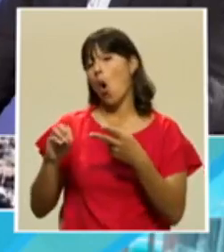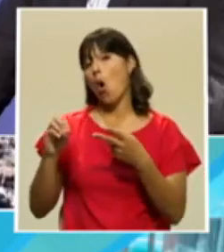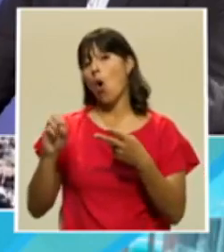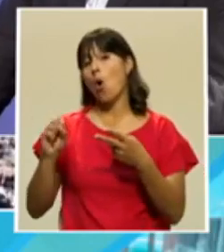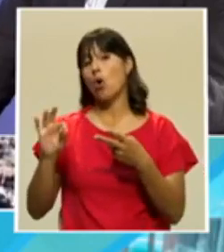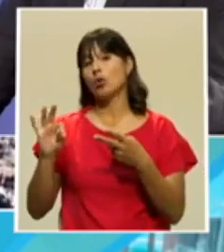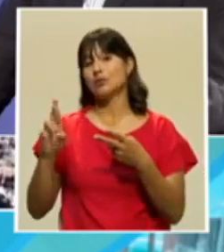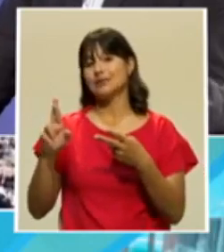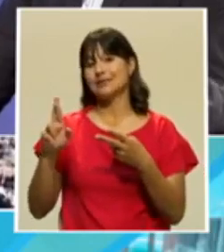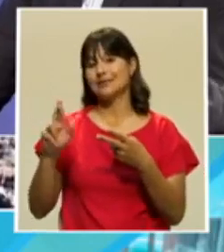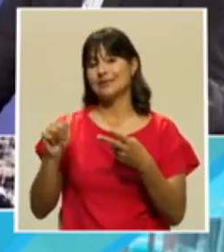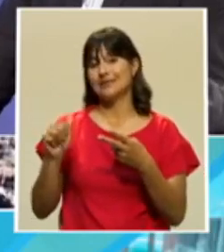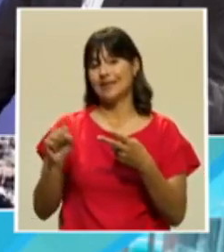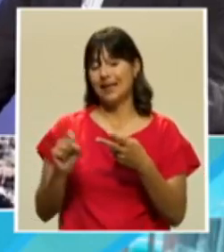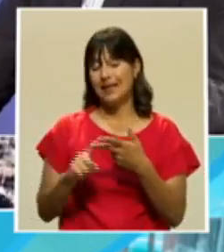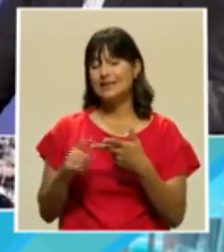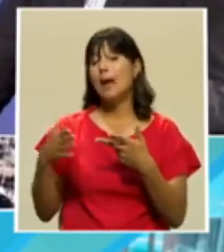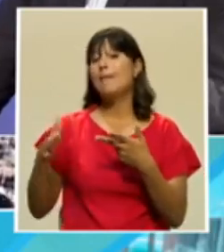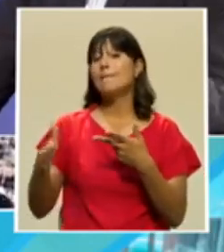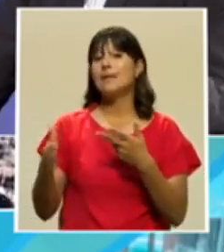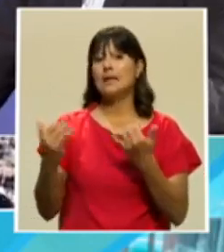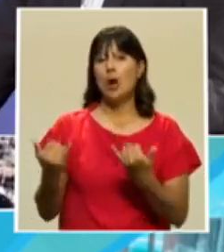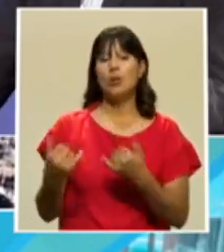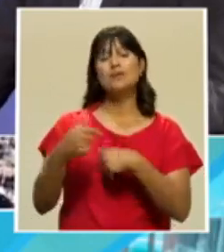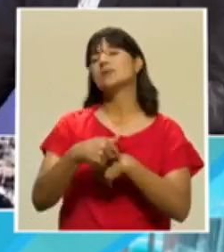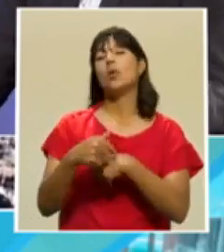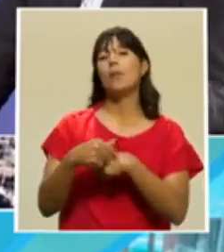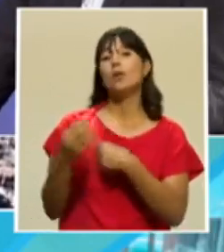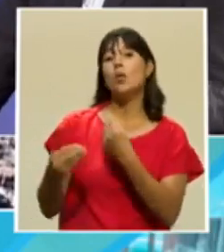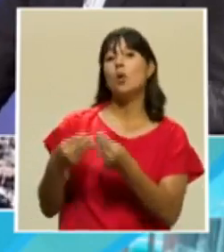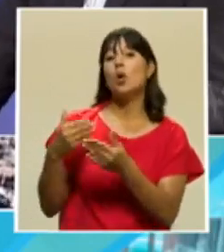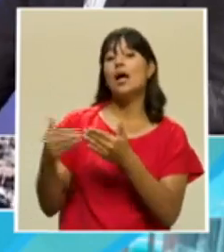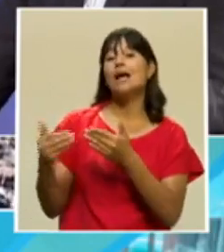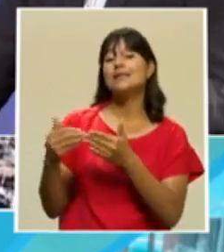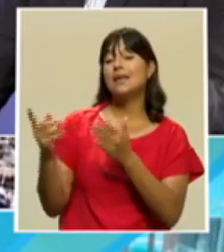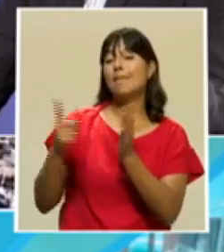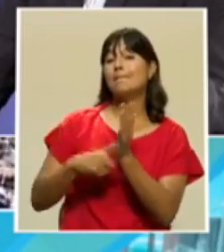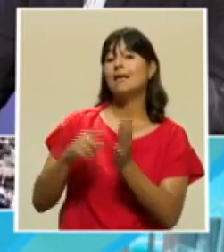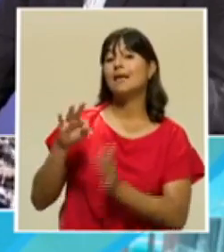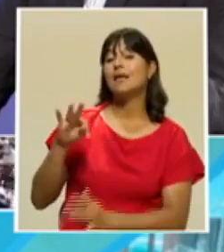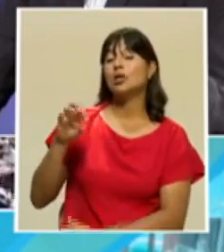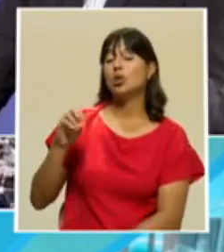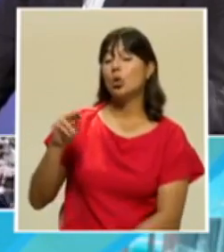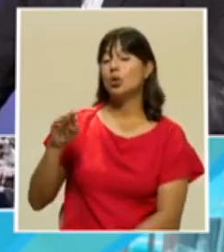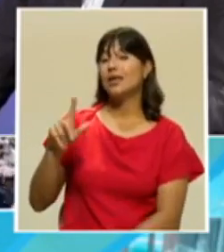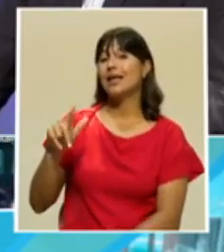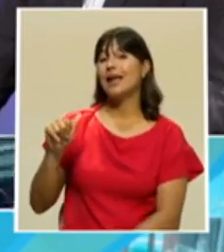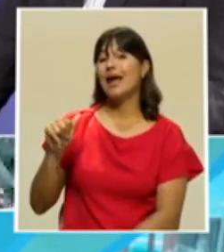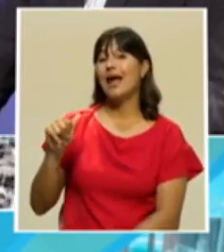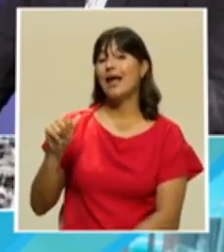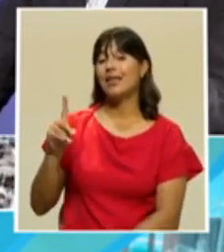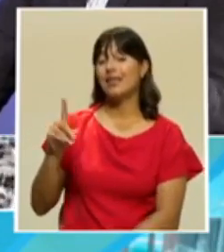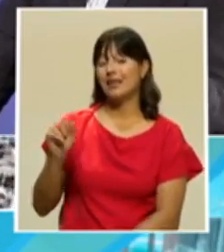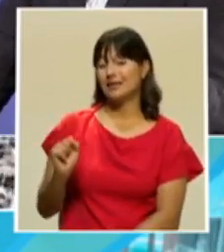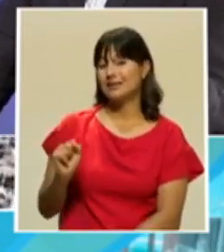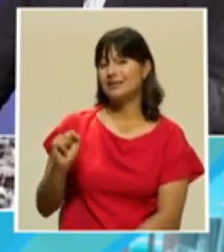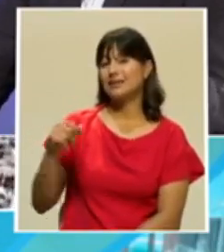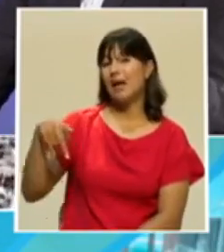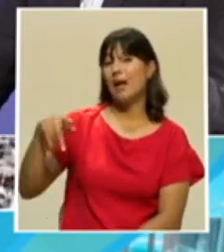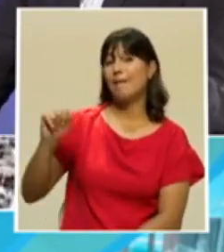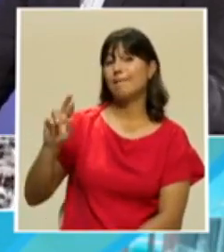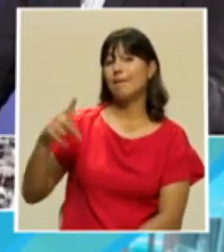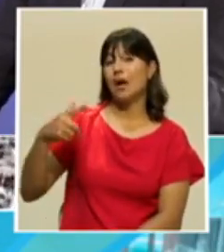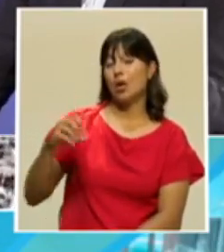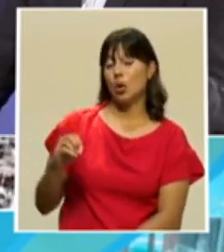cultivos de peces, en este momento se está produciendo casi mil toneladas al año de pargo cultivado.